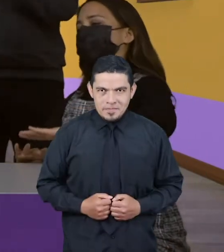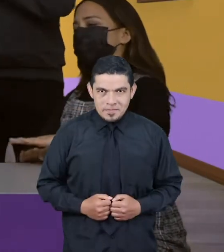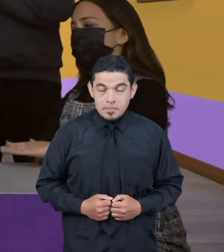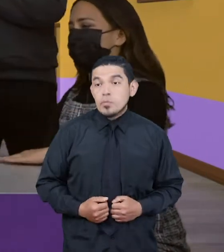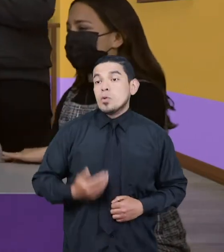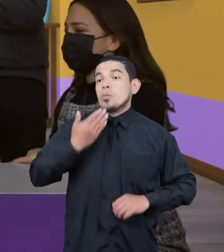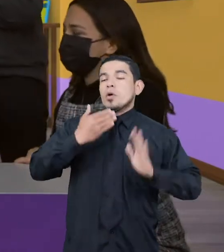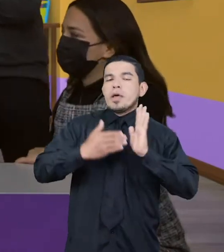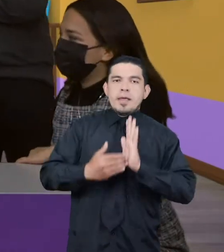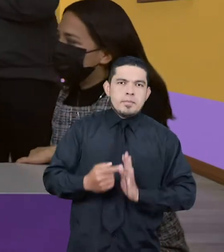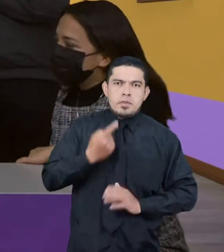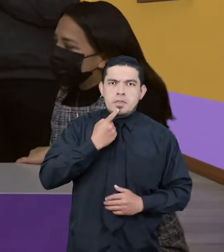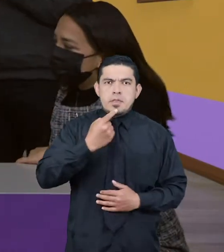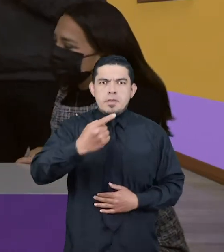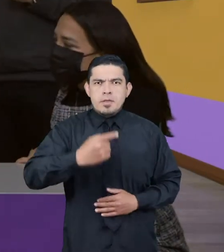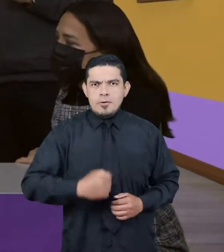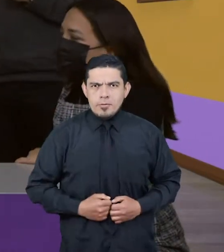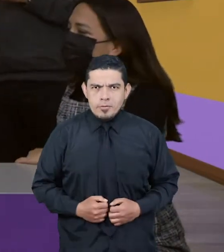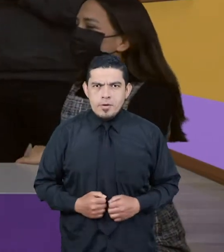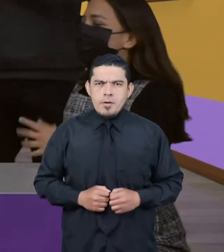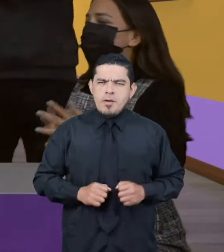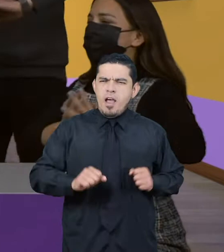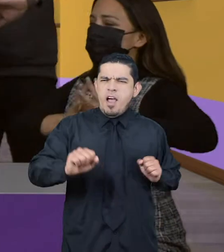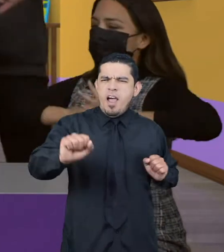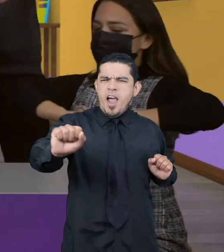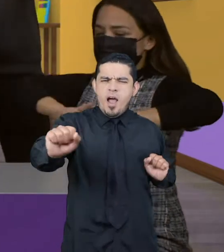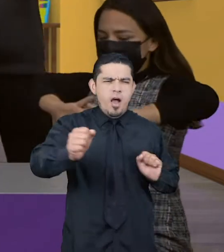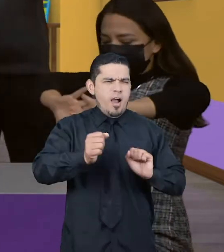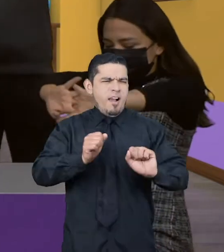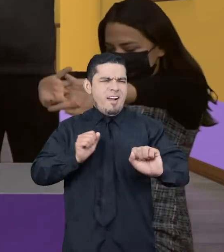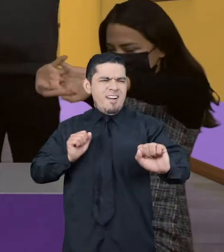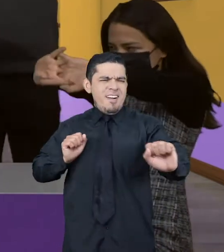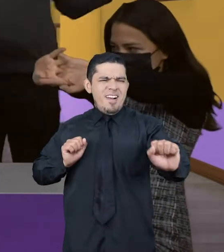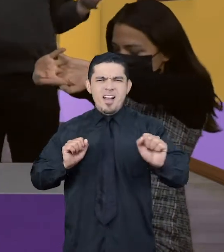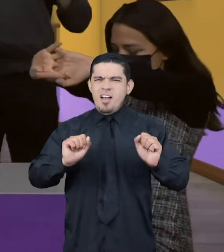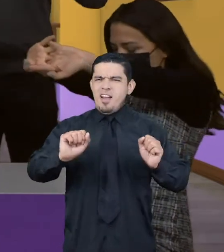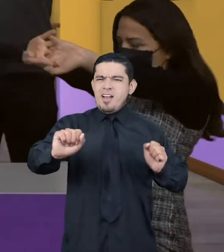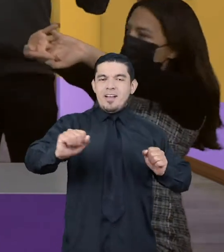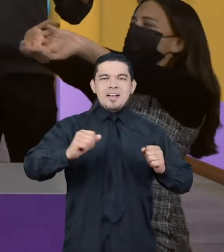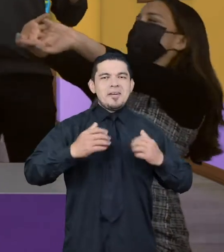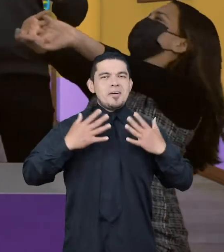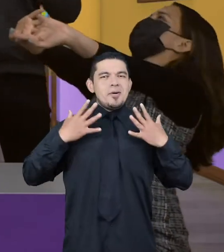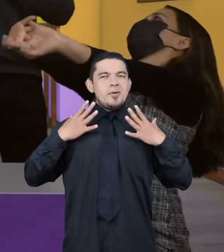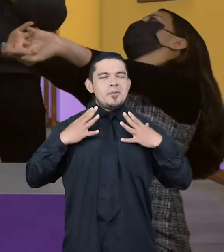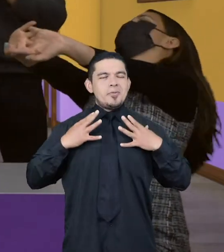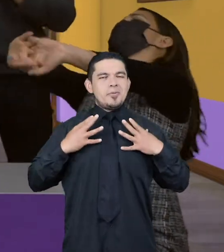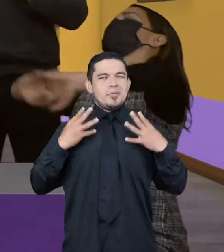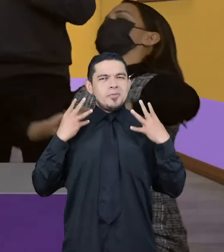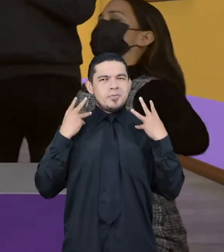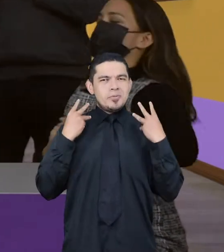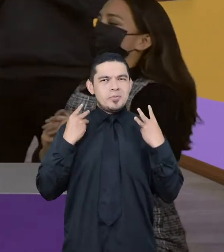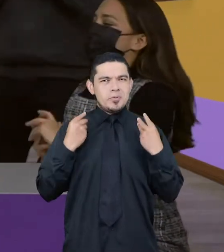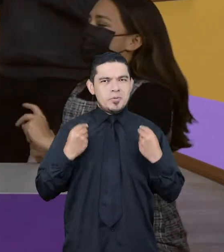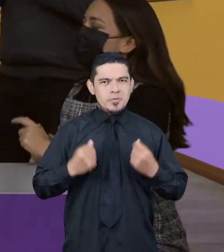Simón Dice realizar un estiramiento. ¡Qué relajante!